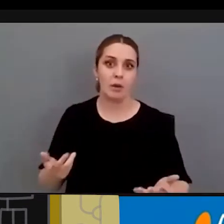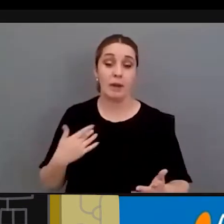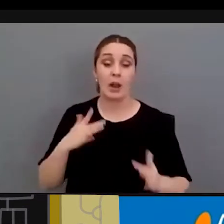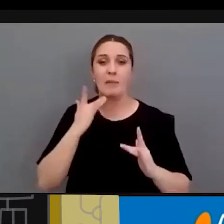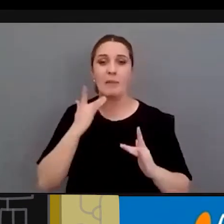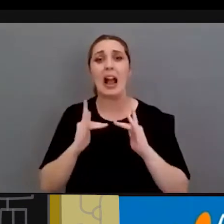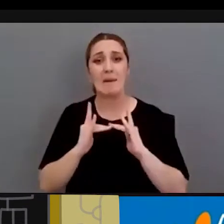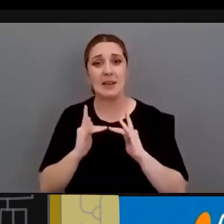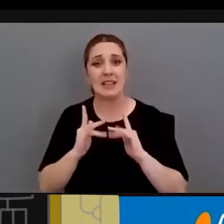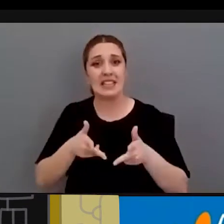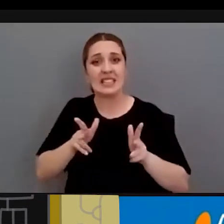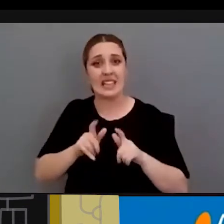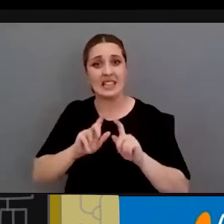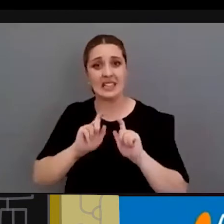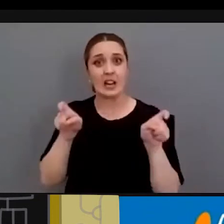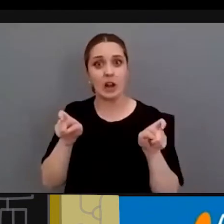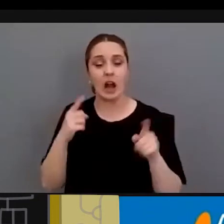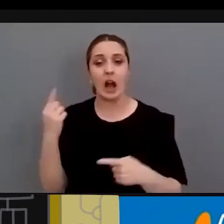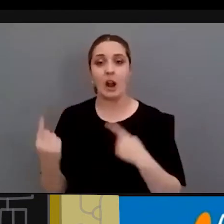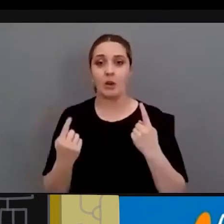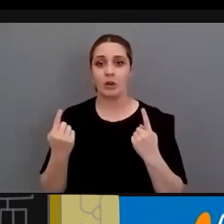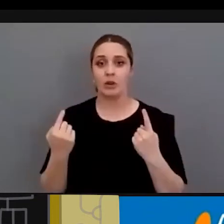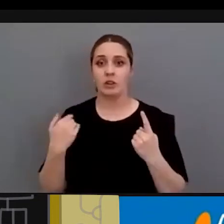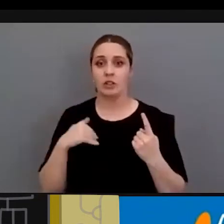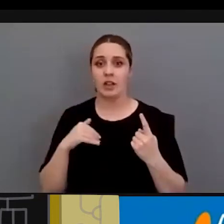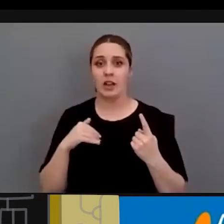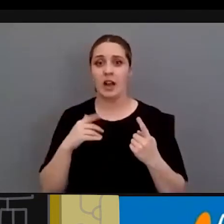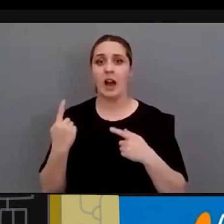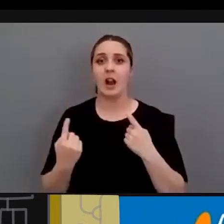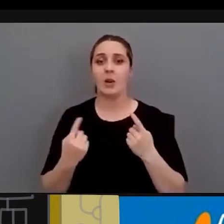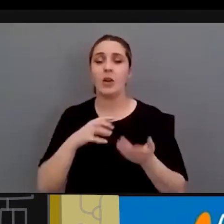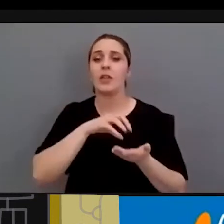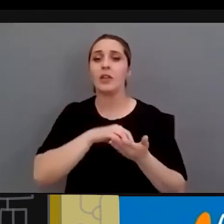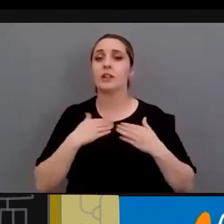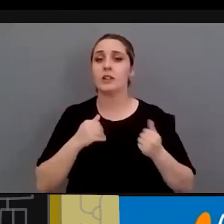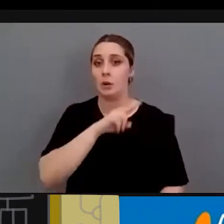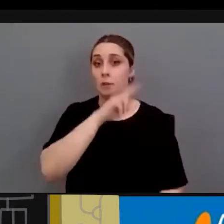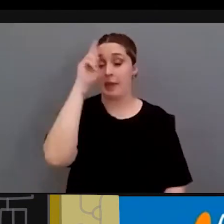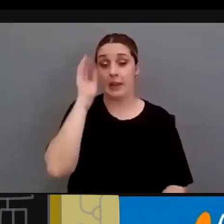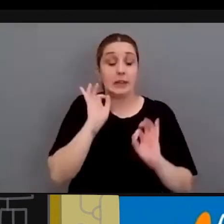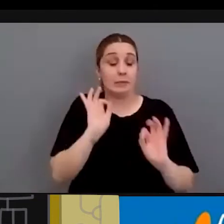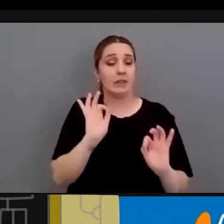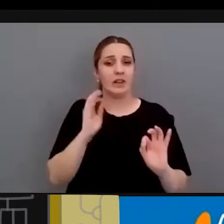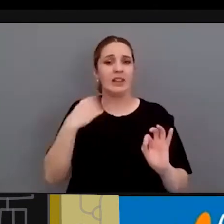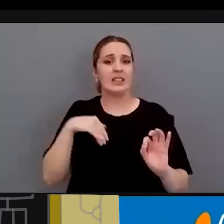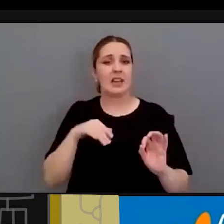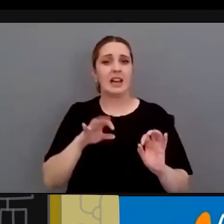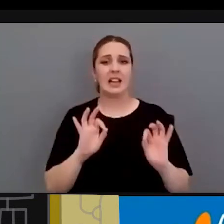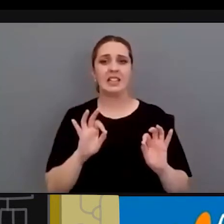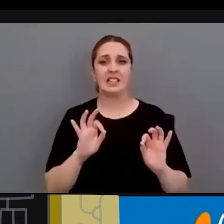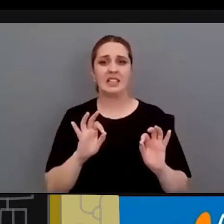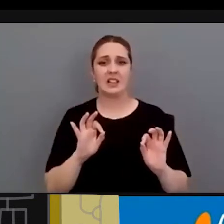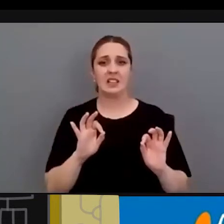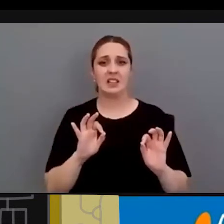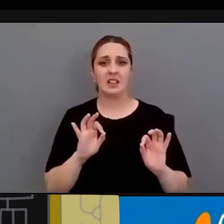en determinados lugares están puestas en determinados centros de salud de Madrid en concreto están puestas ¿qué mujer